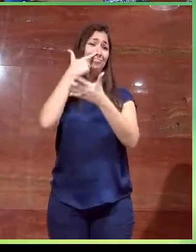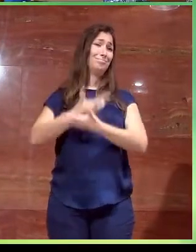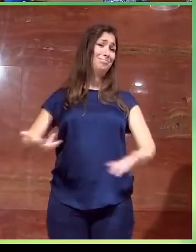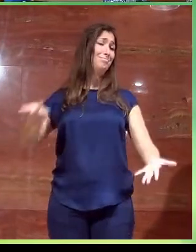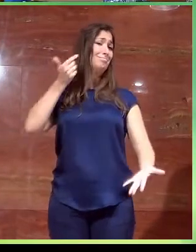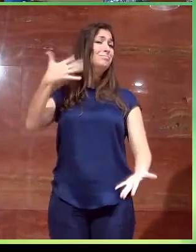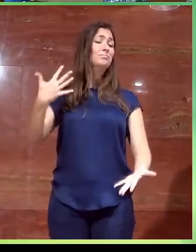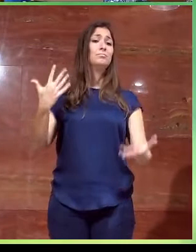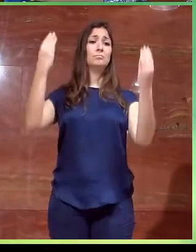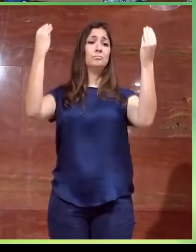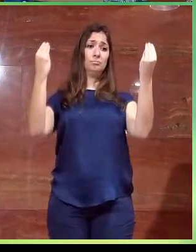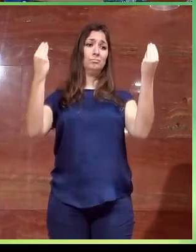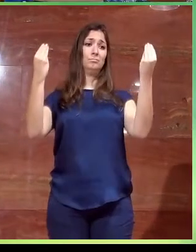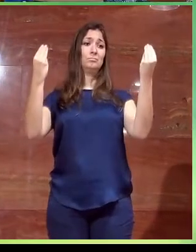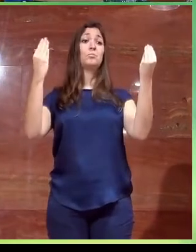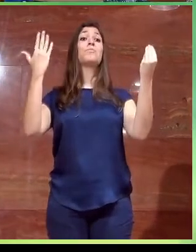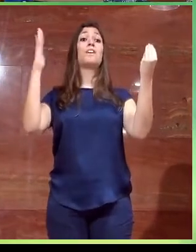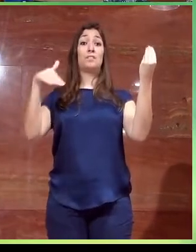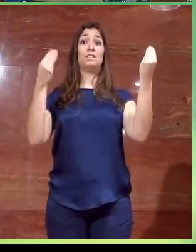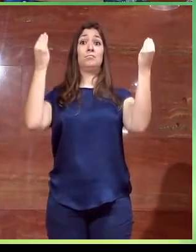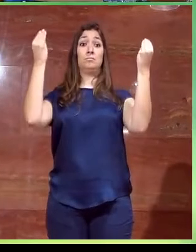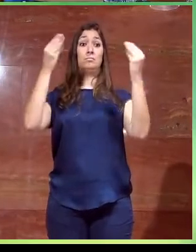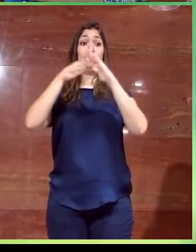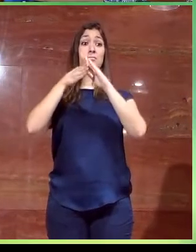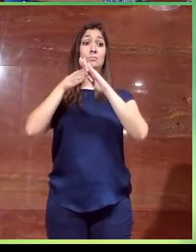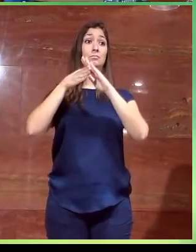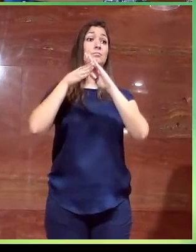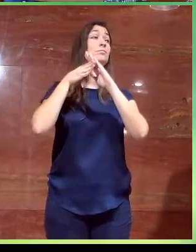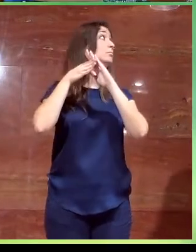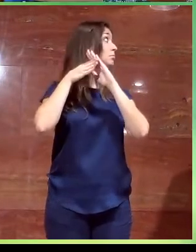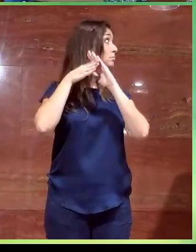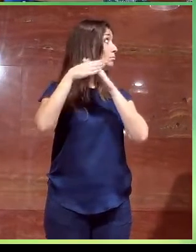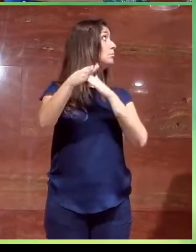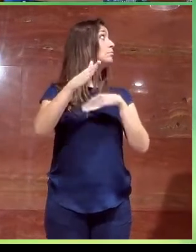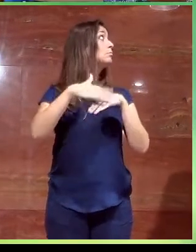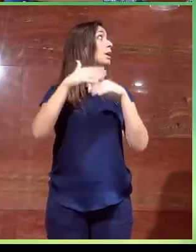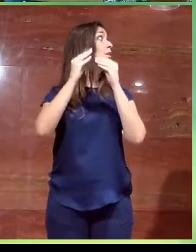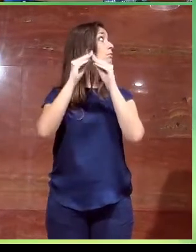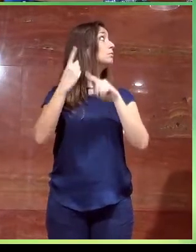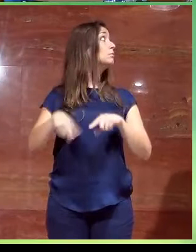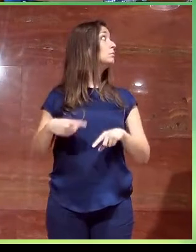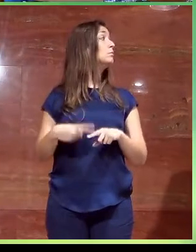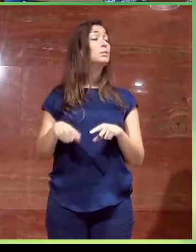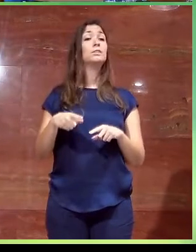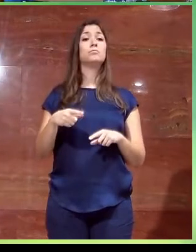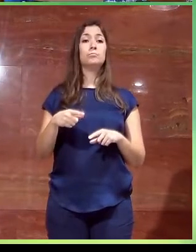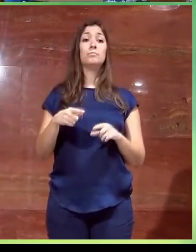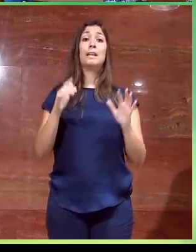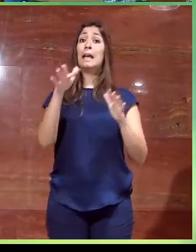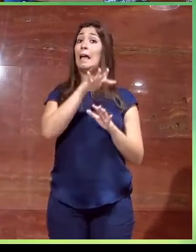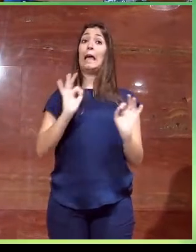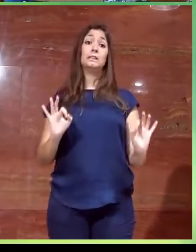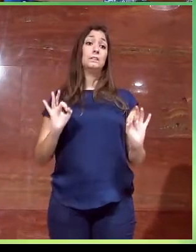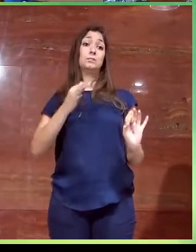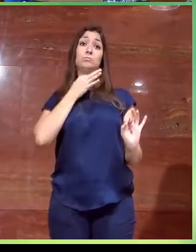cual hace que, bueno, que el espacio de intervención, el espacio disponible para ejecutar o para pensar las soluciones, pues sea el que es, ¿no?